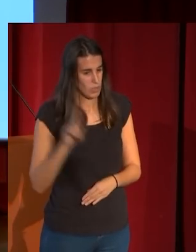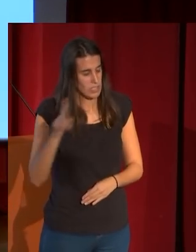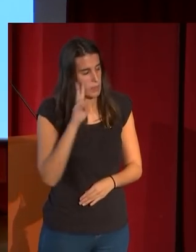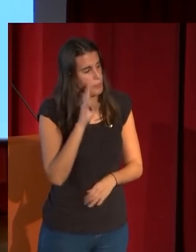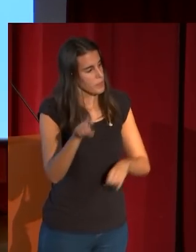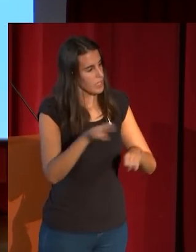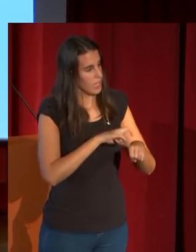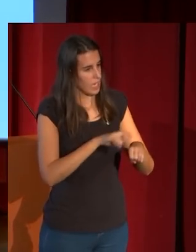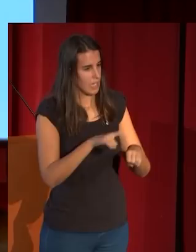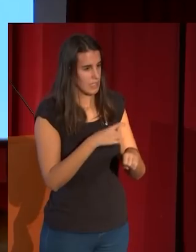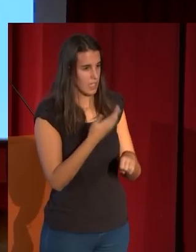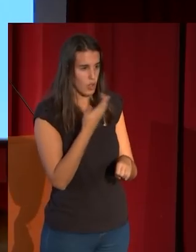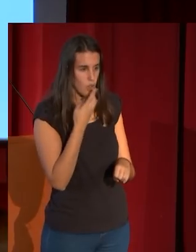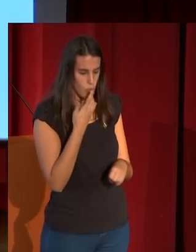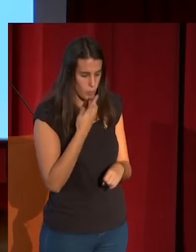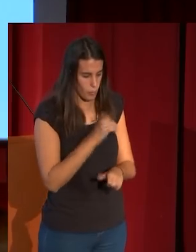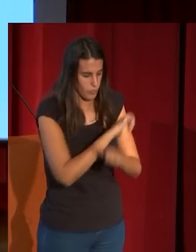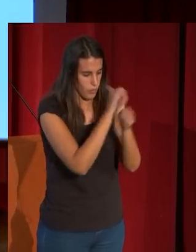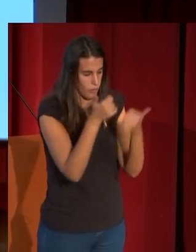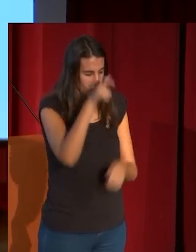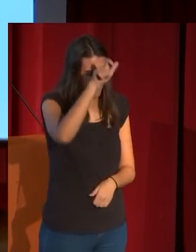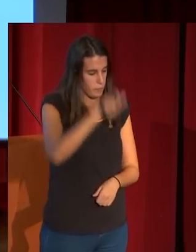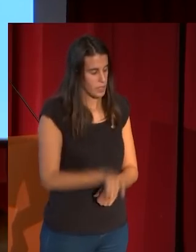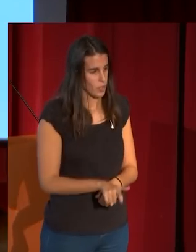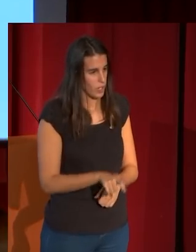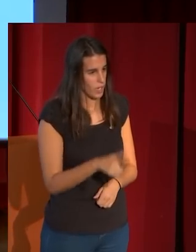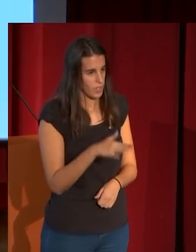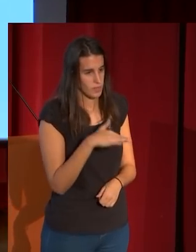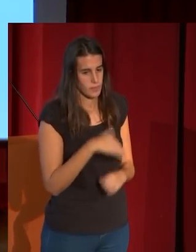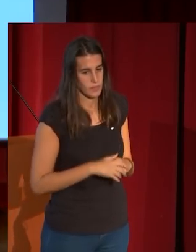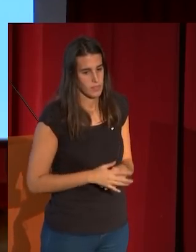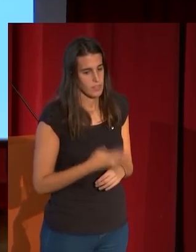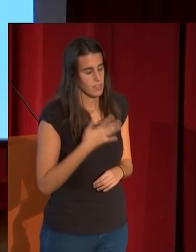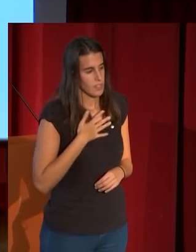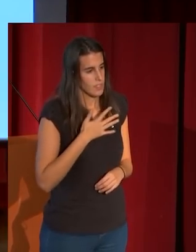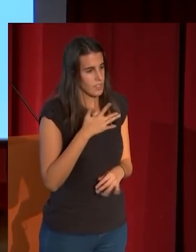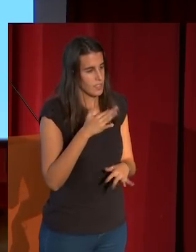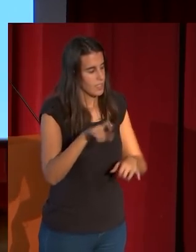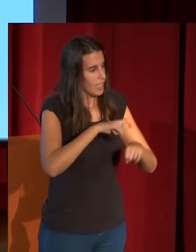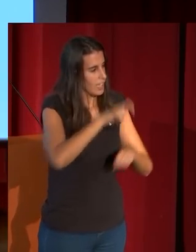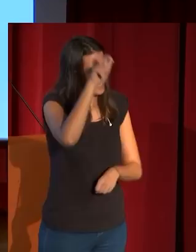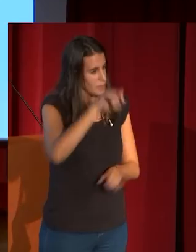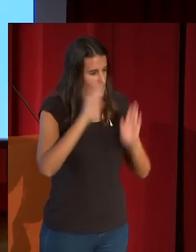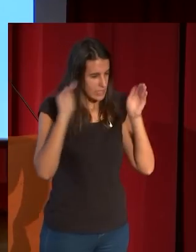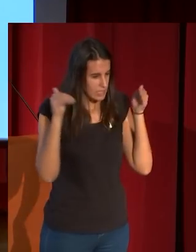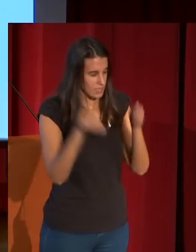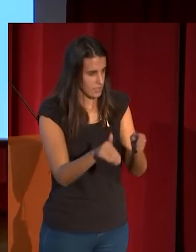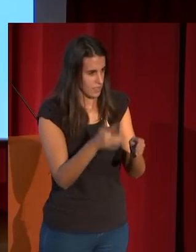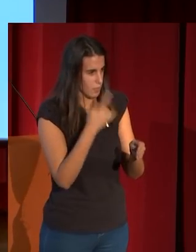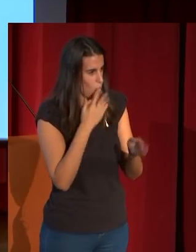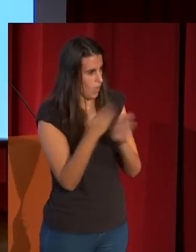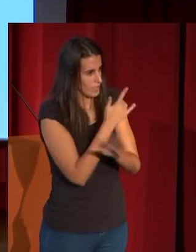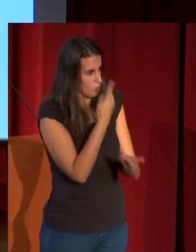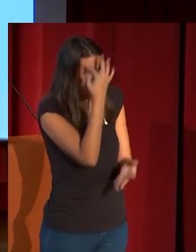pensaba yo, poliédrico o este carácter tan variado, no sólo de las distintas disciplinas que aborda,